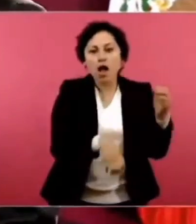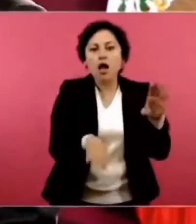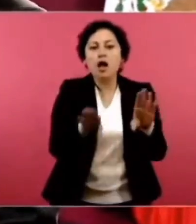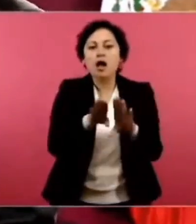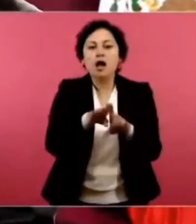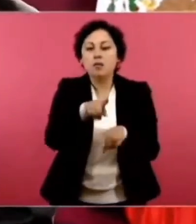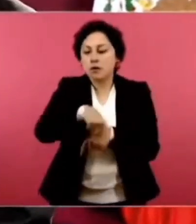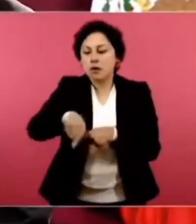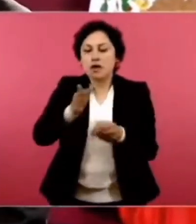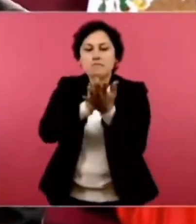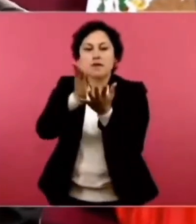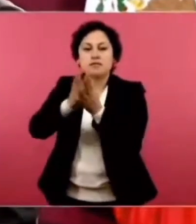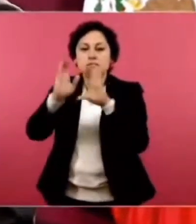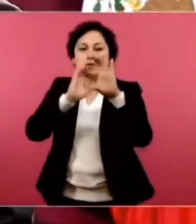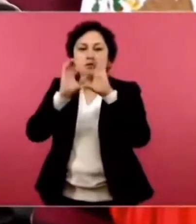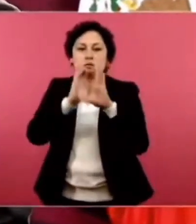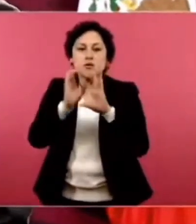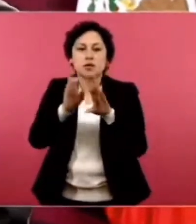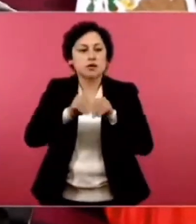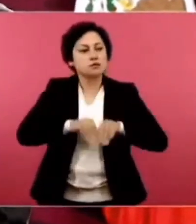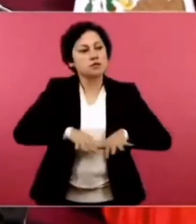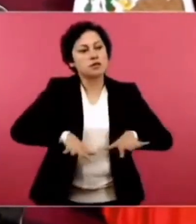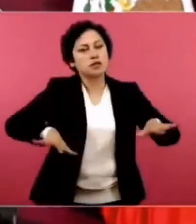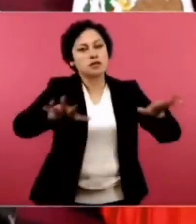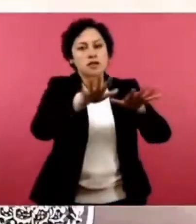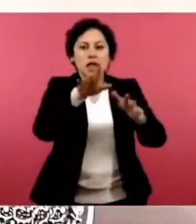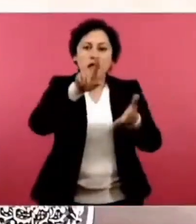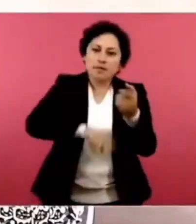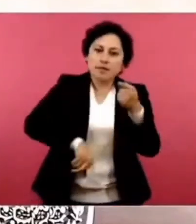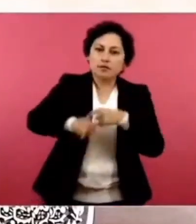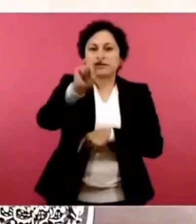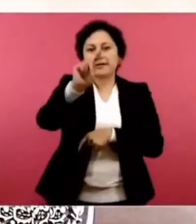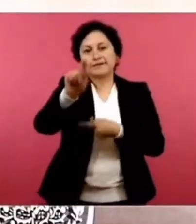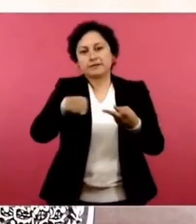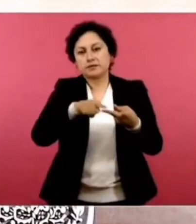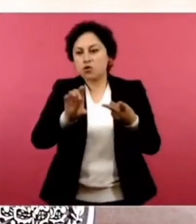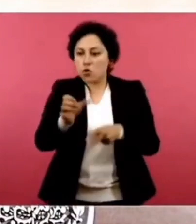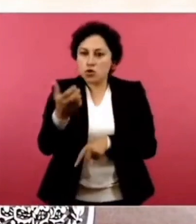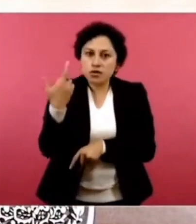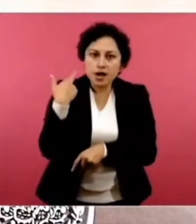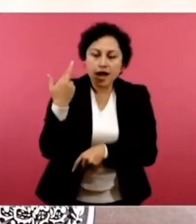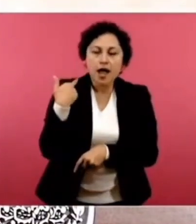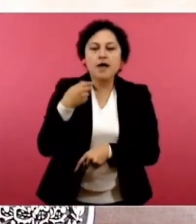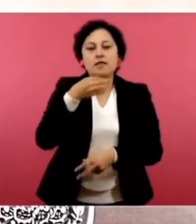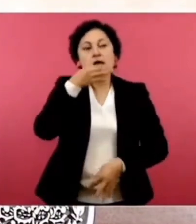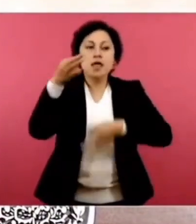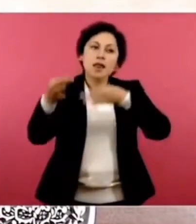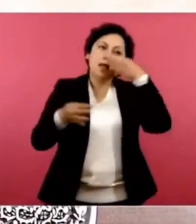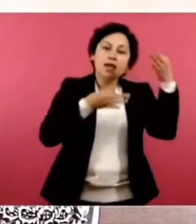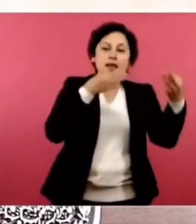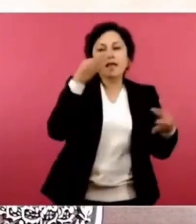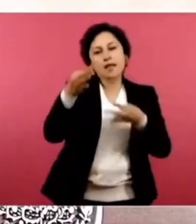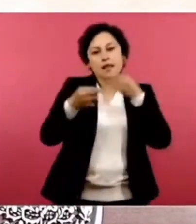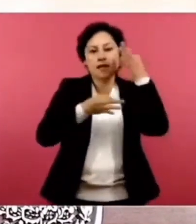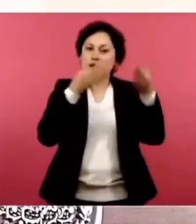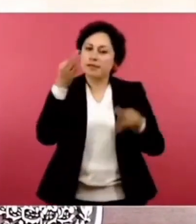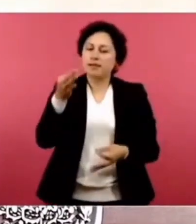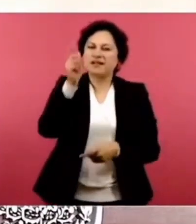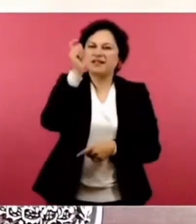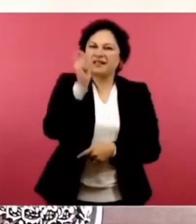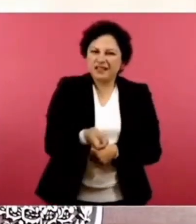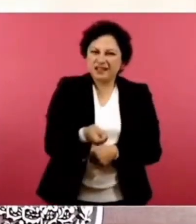publicidad en los medios, en la televisión, en la radio, hablando de que México tenía un tesoro